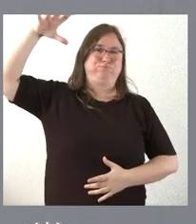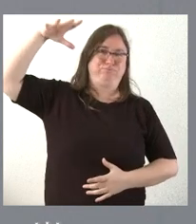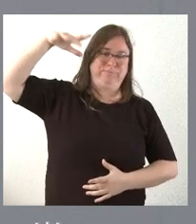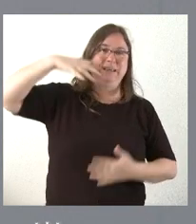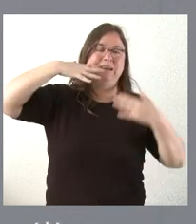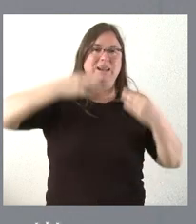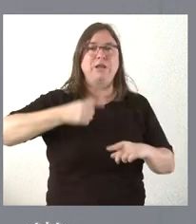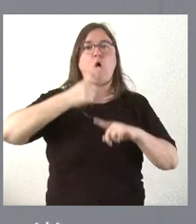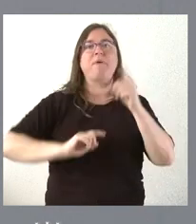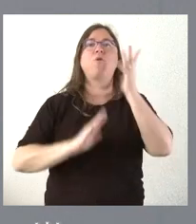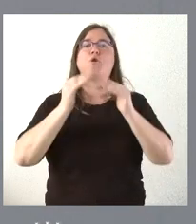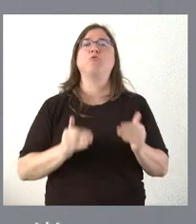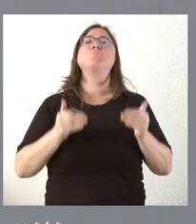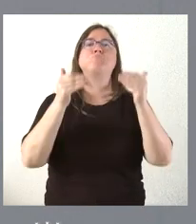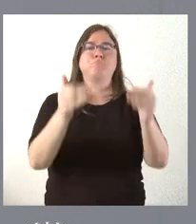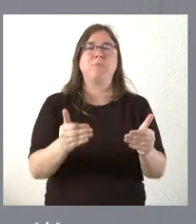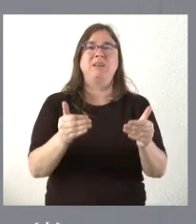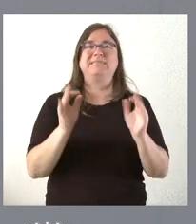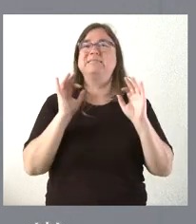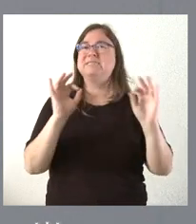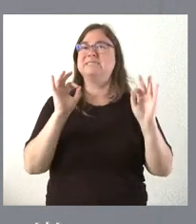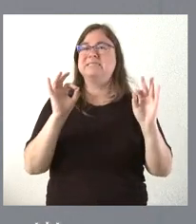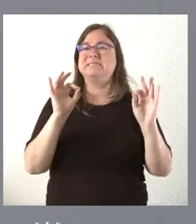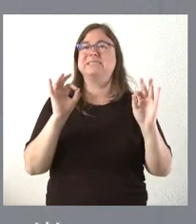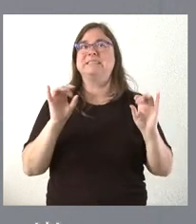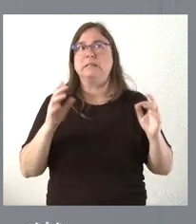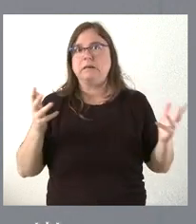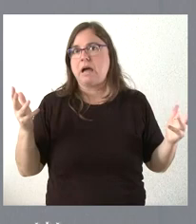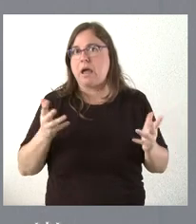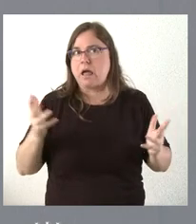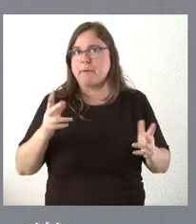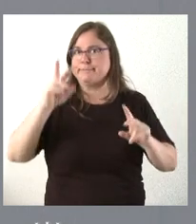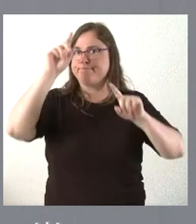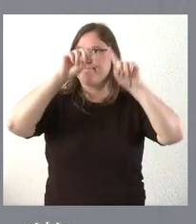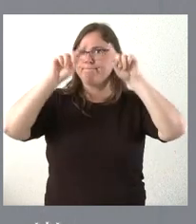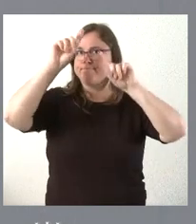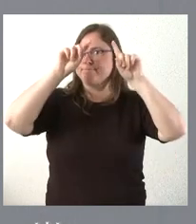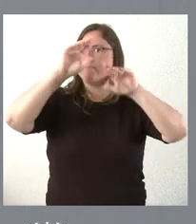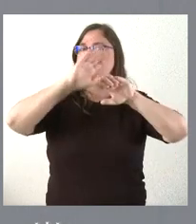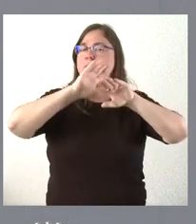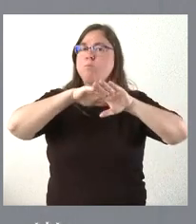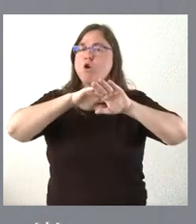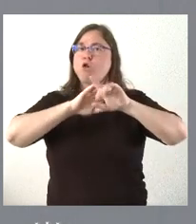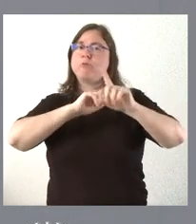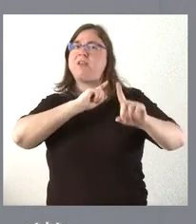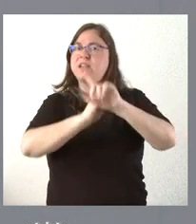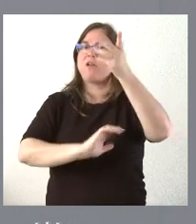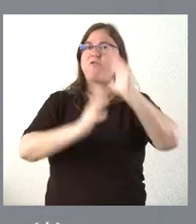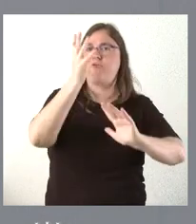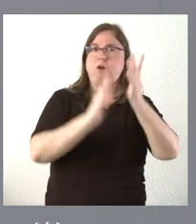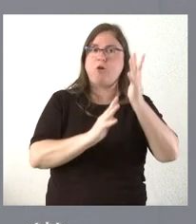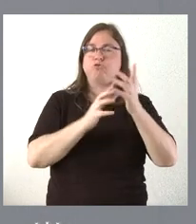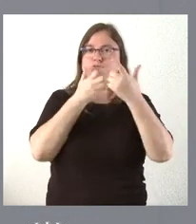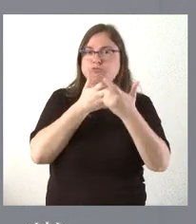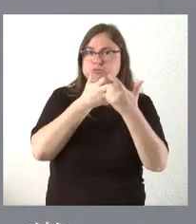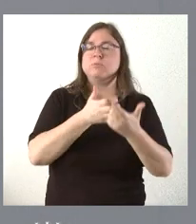climatológicas que estamos atravesando, que son especialmente graves y preocupantes en relación con la lucha contra incendios y que nos lleva, una vez